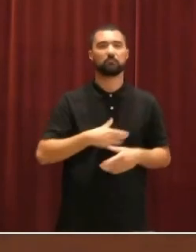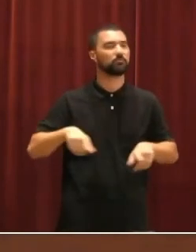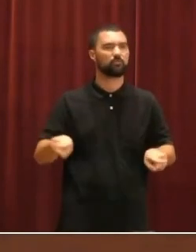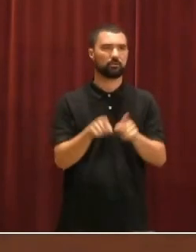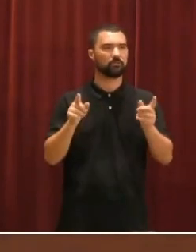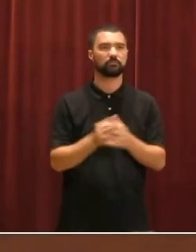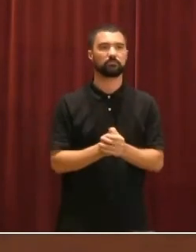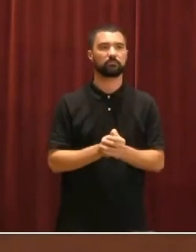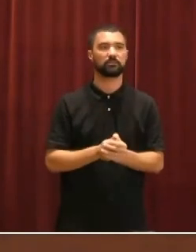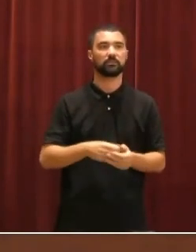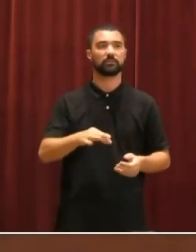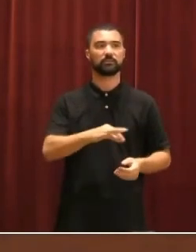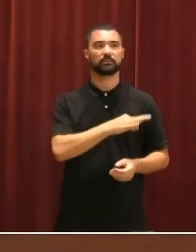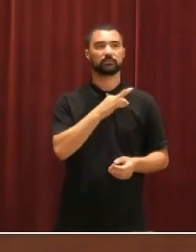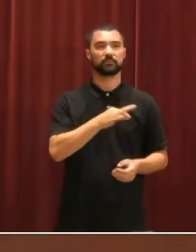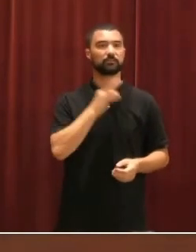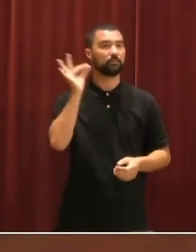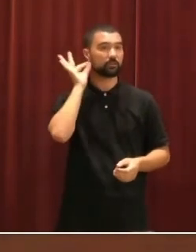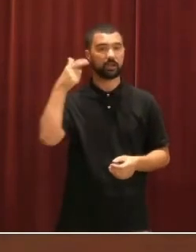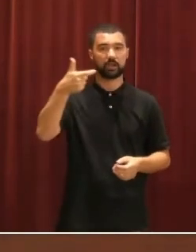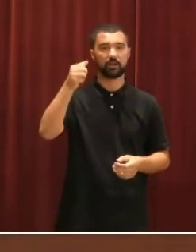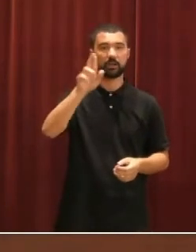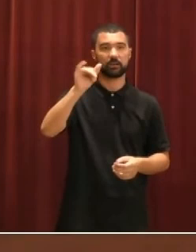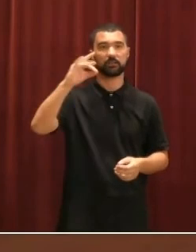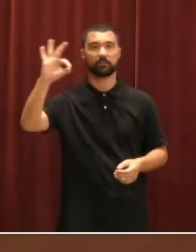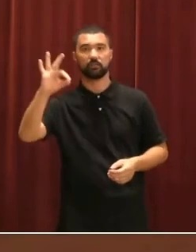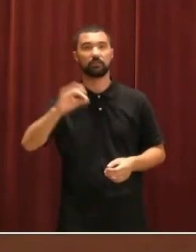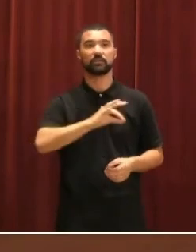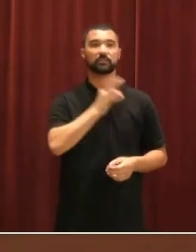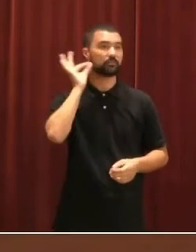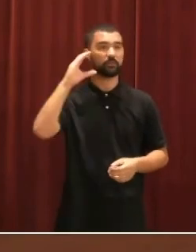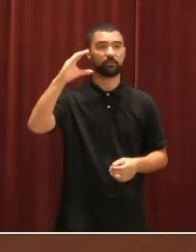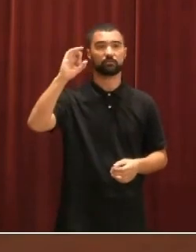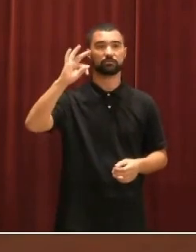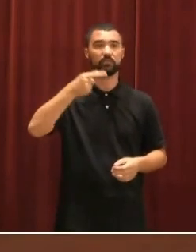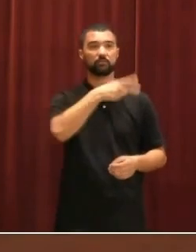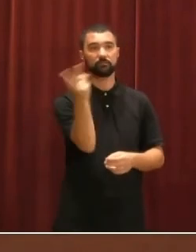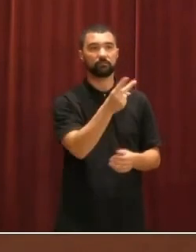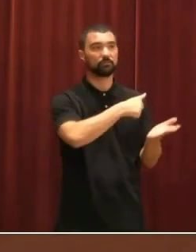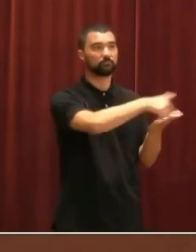Señora Garrido y señora Costa, por favor, están expulsadas. Les ruego que abandonen la sala.